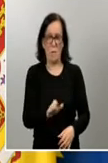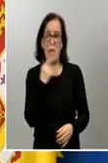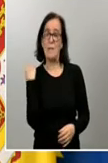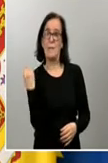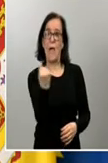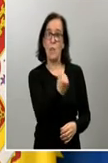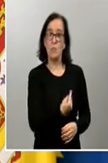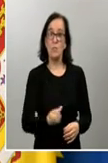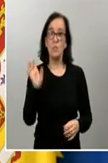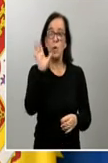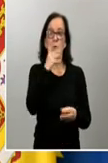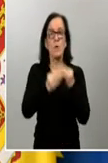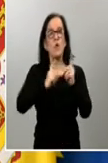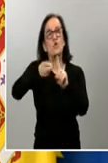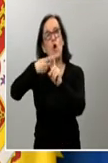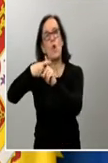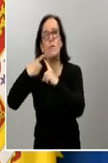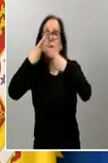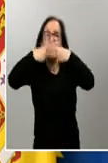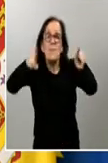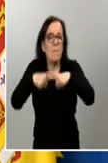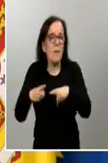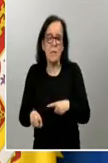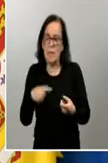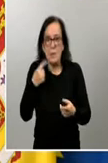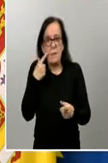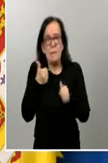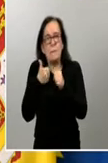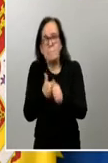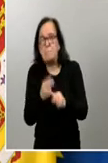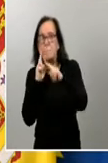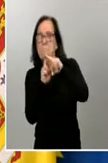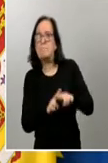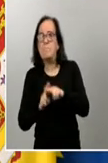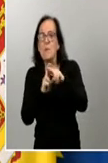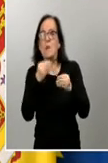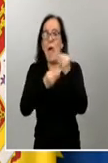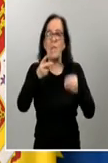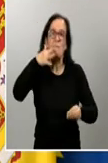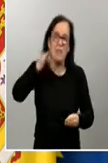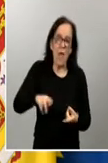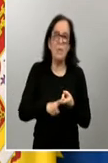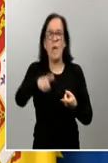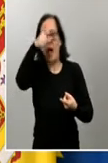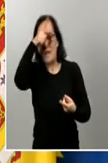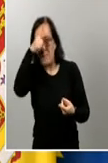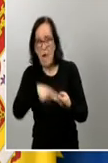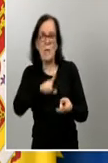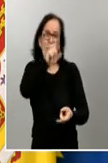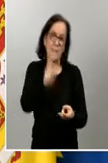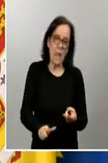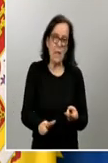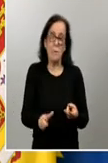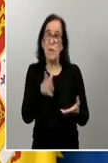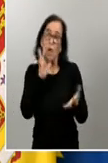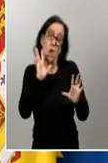Cada uno está dando una solución distinta. Estamos siguiendo muy de cerca lo que hace Francia, lo que hace Alemania, lo que hace Italia.